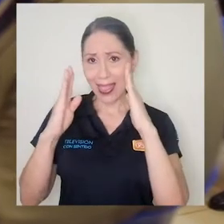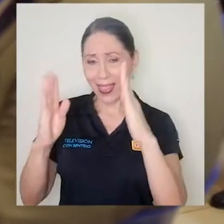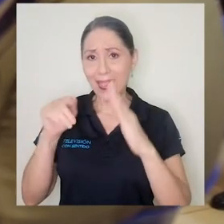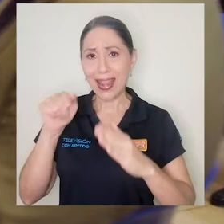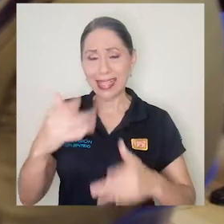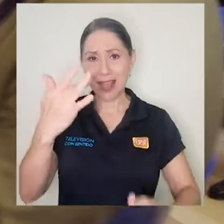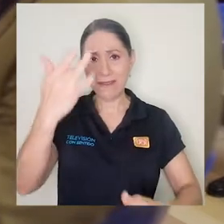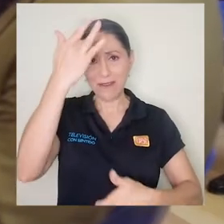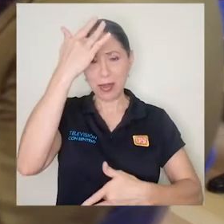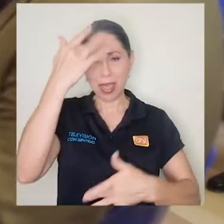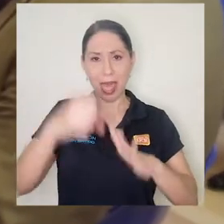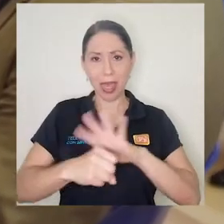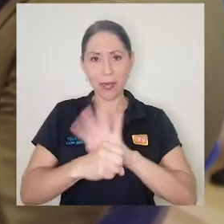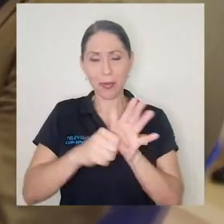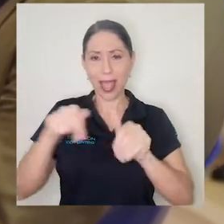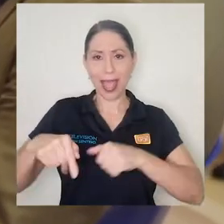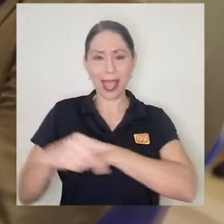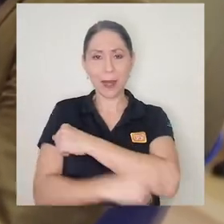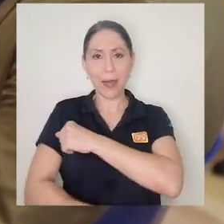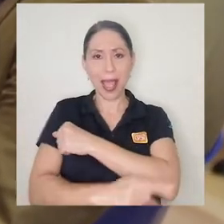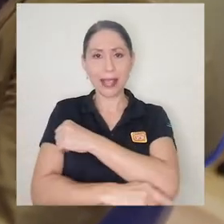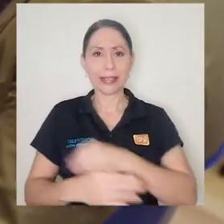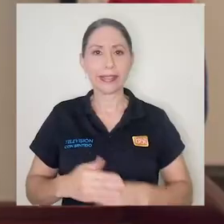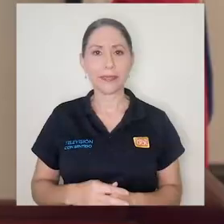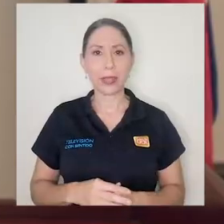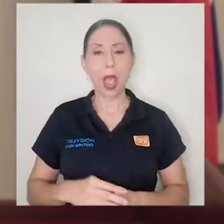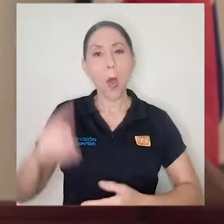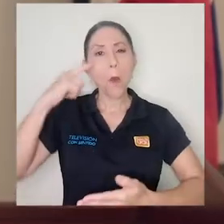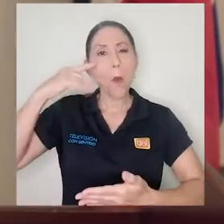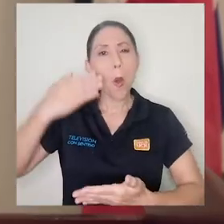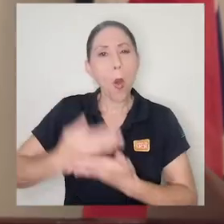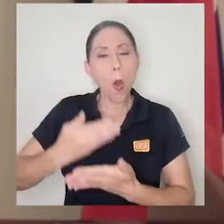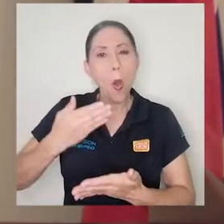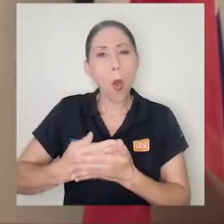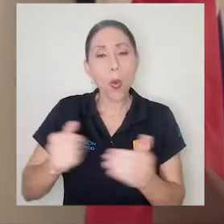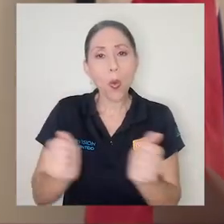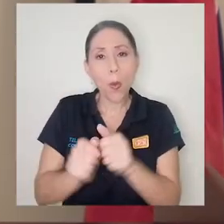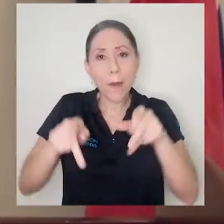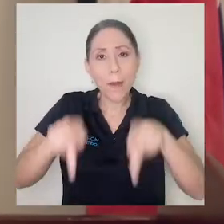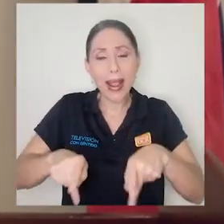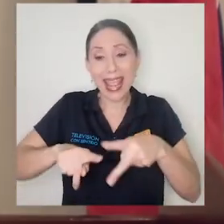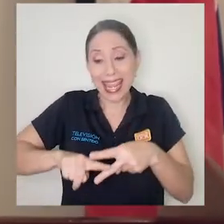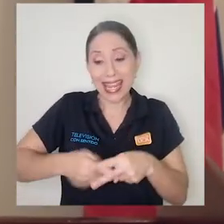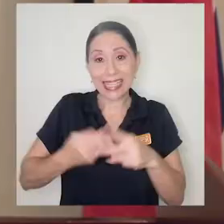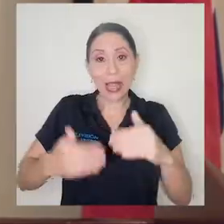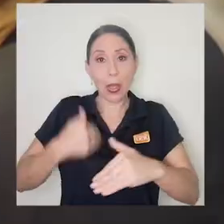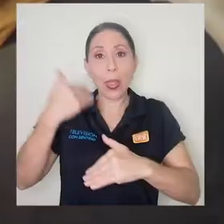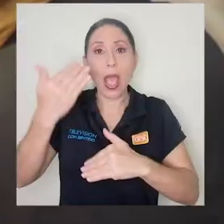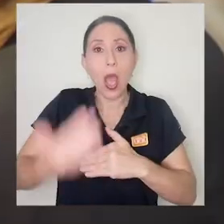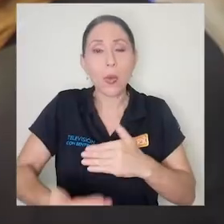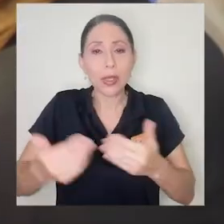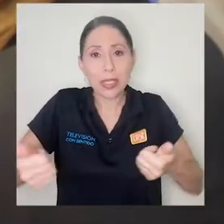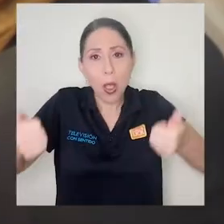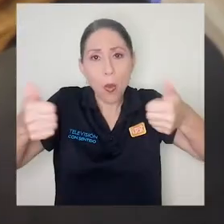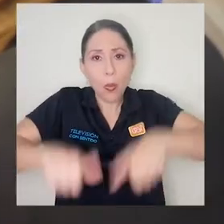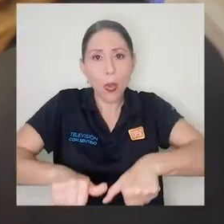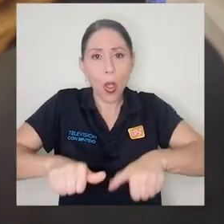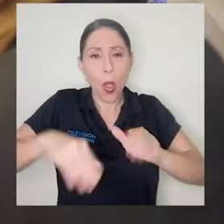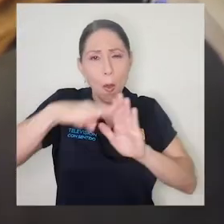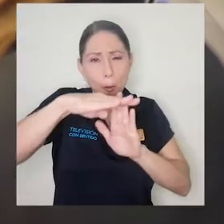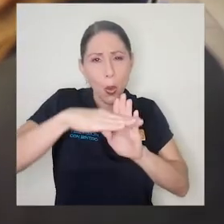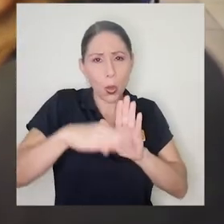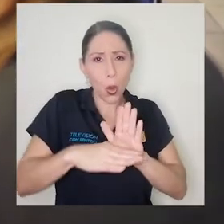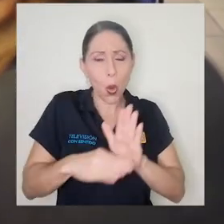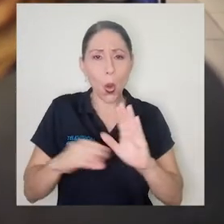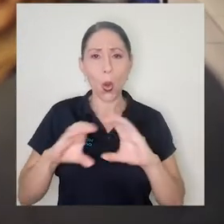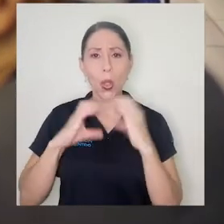esta enfermedad, esta pandemia en el país. Los ensayos clínicos iniciarían una vez aprobado el protocolo del